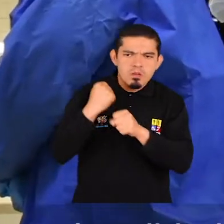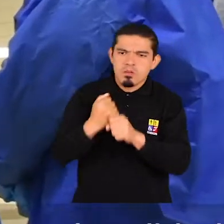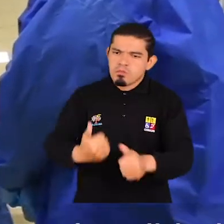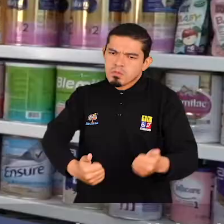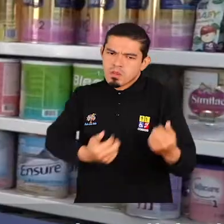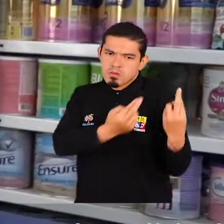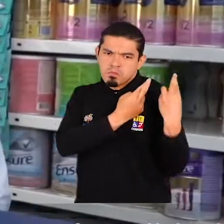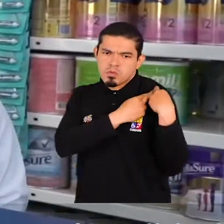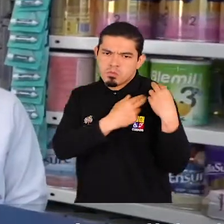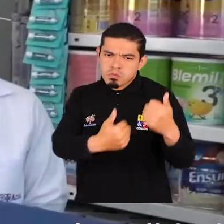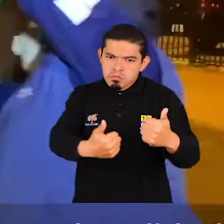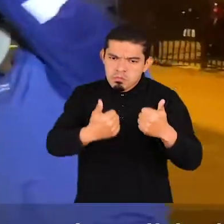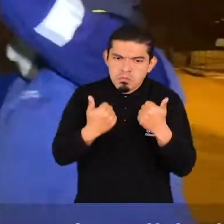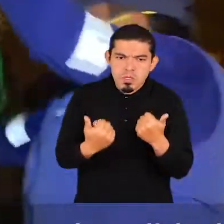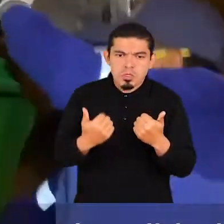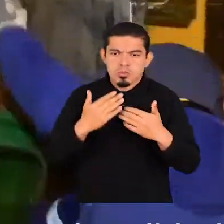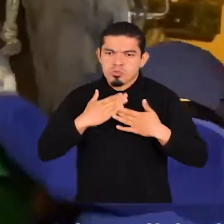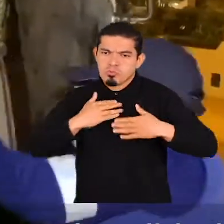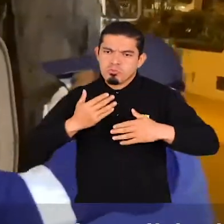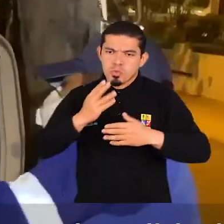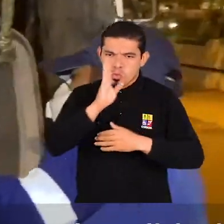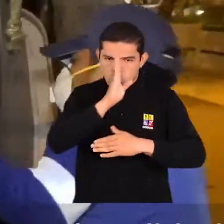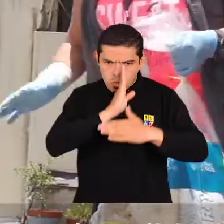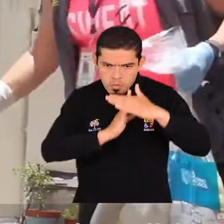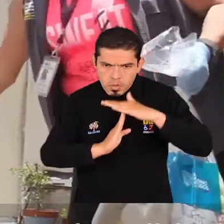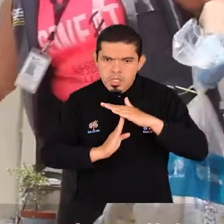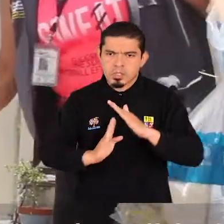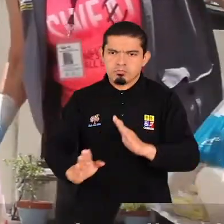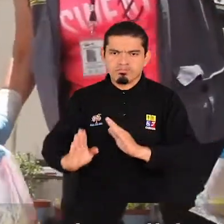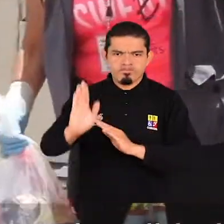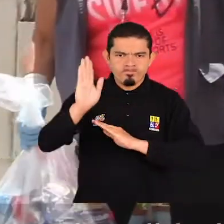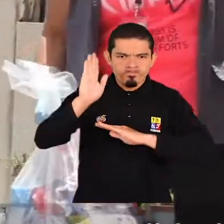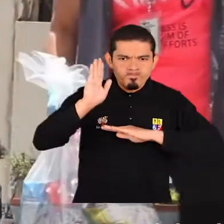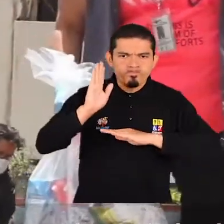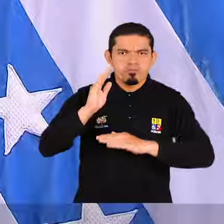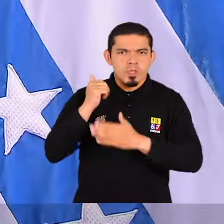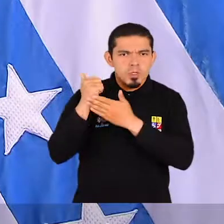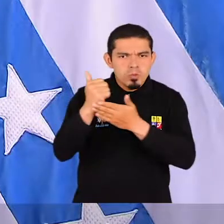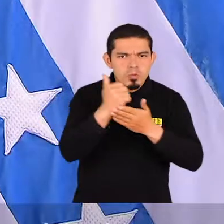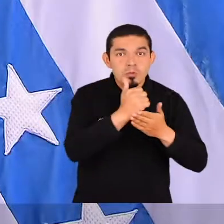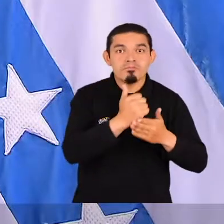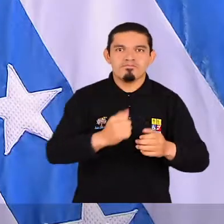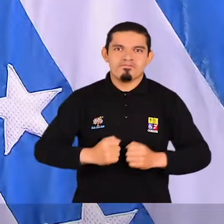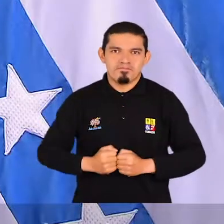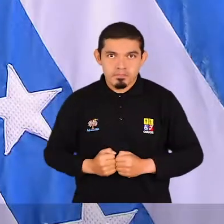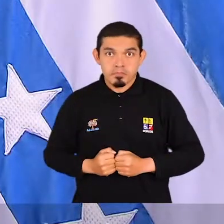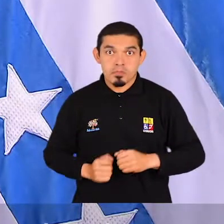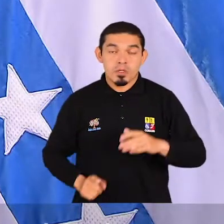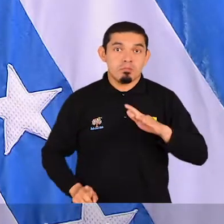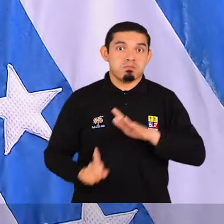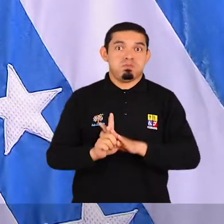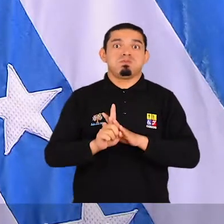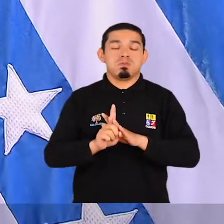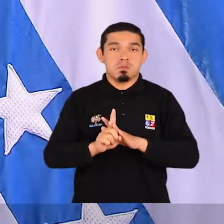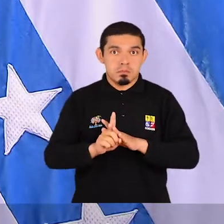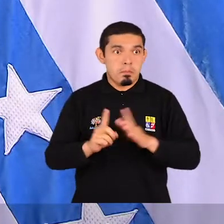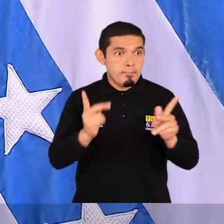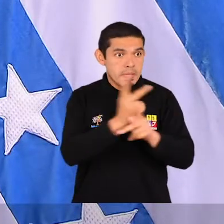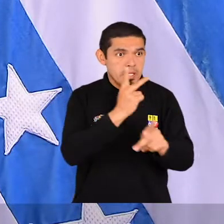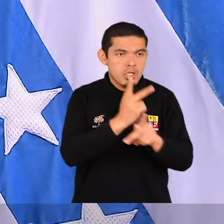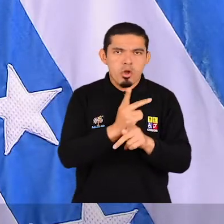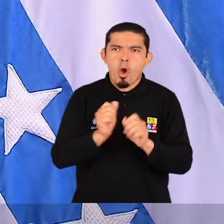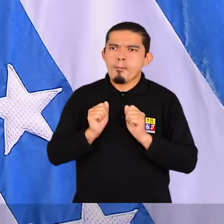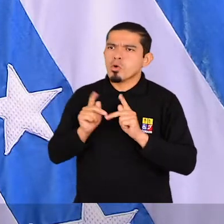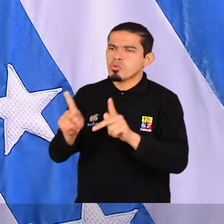responsable y lo que está a alcance con humildad y compromiso para ayudar a los demás. Toda crisis representa riesgos y oportunidades.